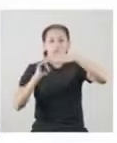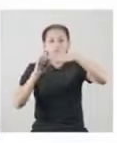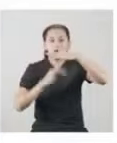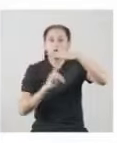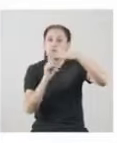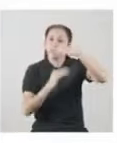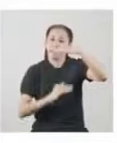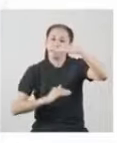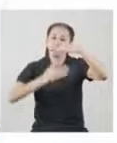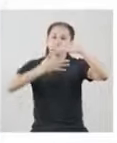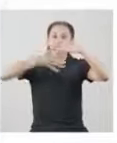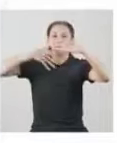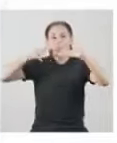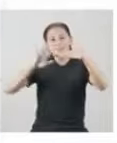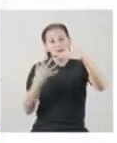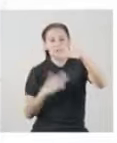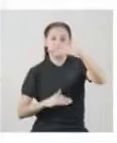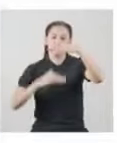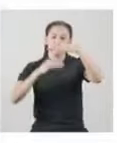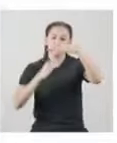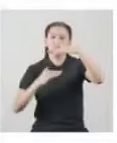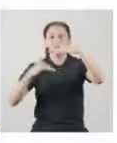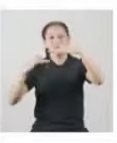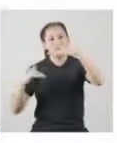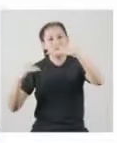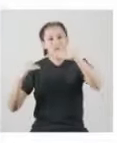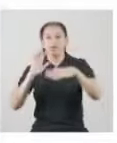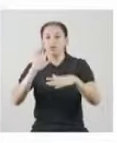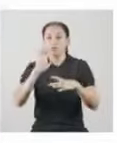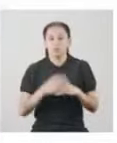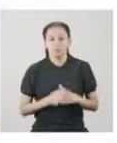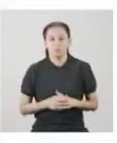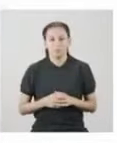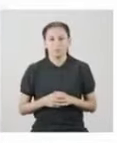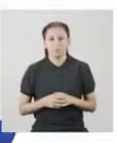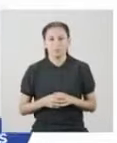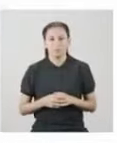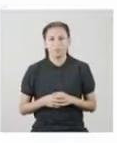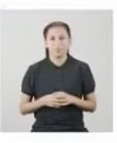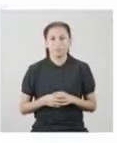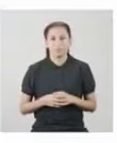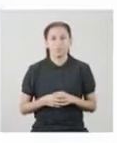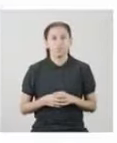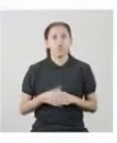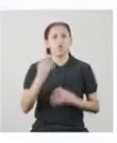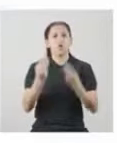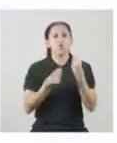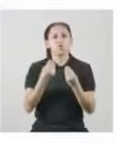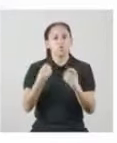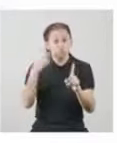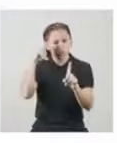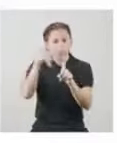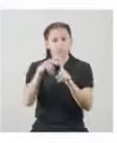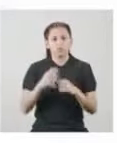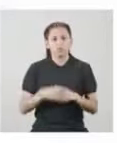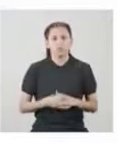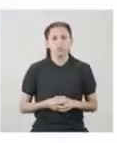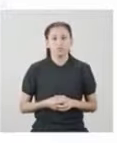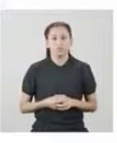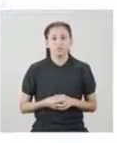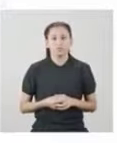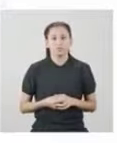absolutos de las distancias de los datos con respecto a su media ¿Y cómo la consigo?